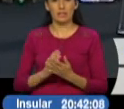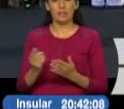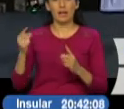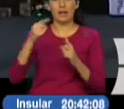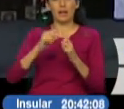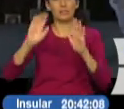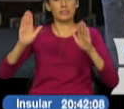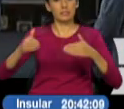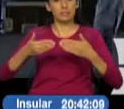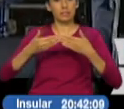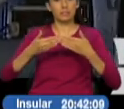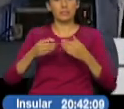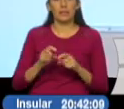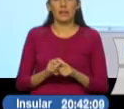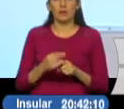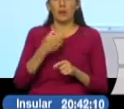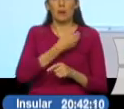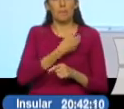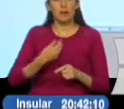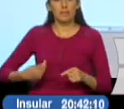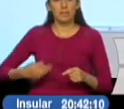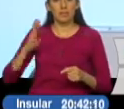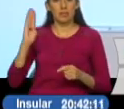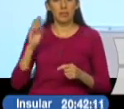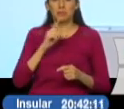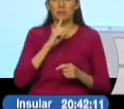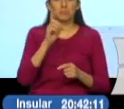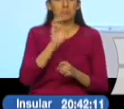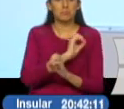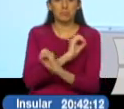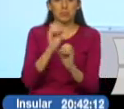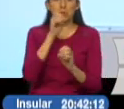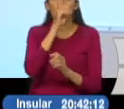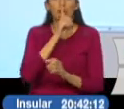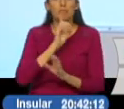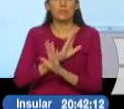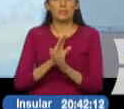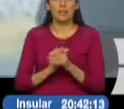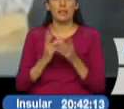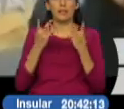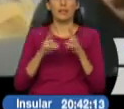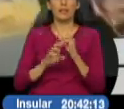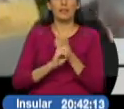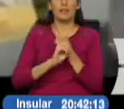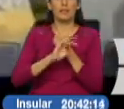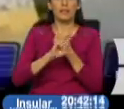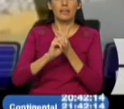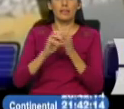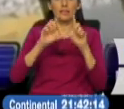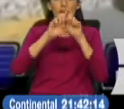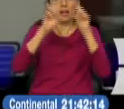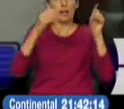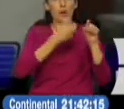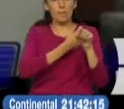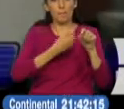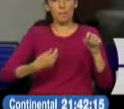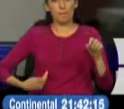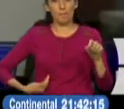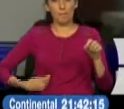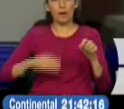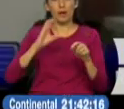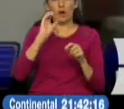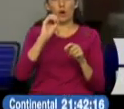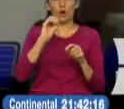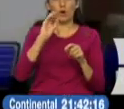esta edición el jefe de estado no se ha pronunciado sobre el tema a esto se suma la declaración del expresidente de la constructora Odebrecht Marcelo Odebrecht